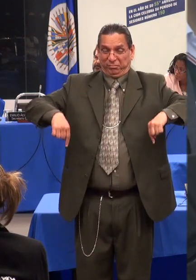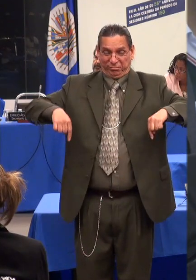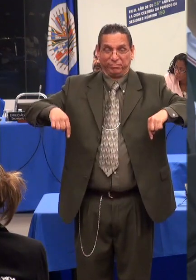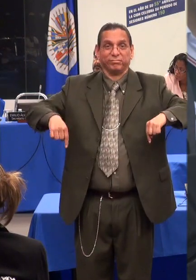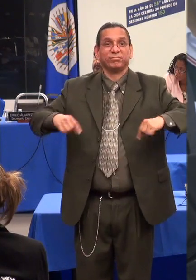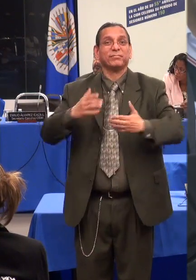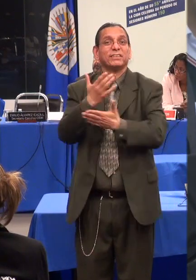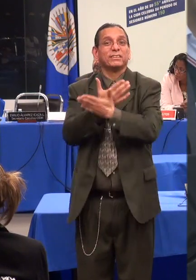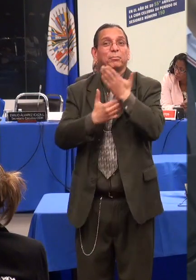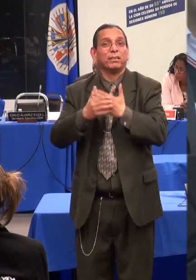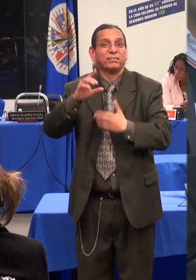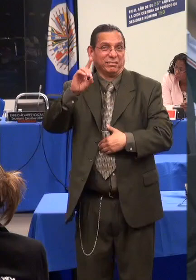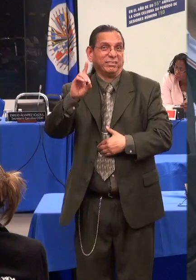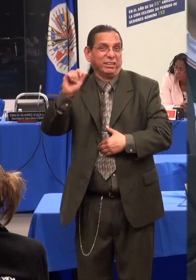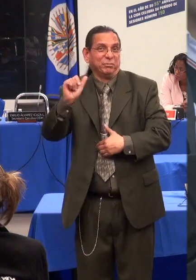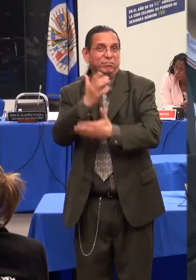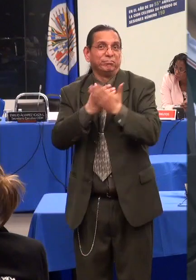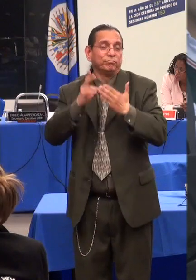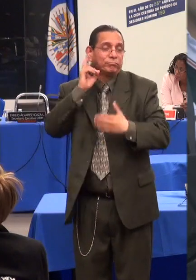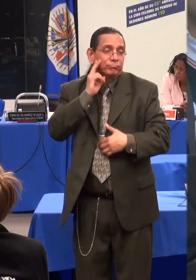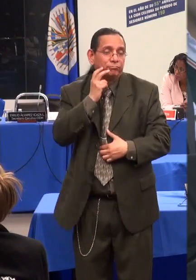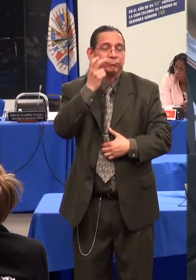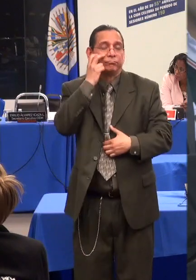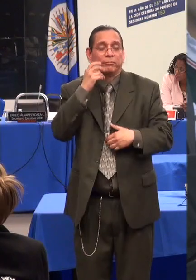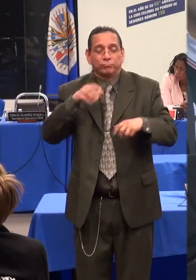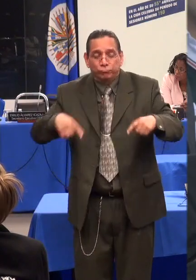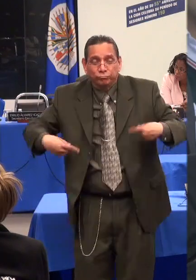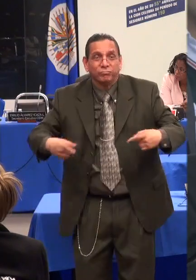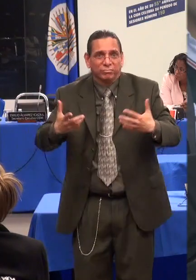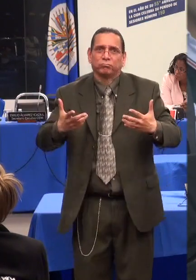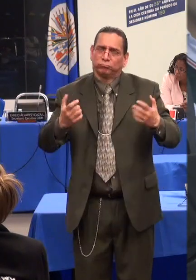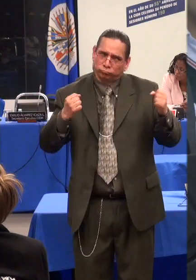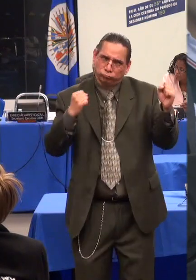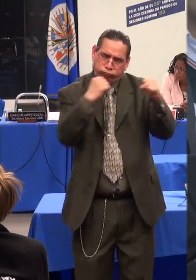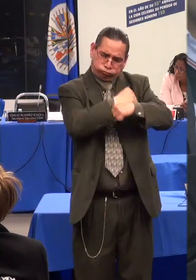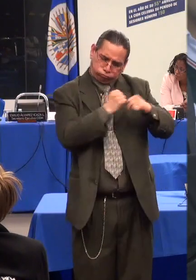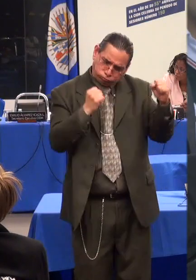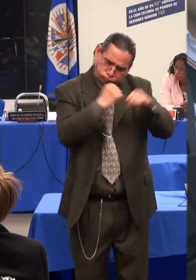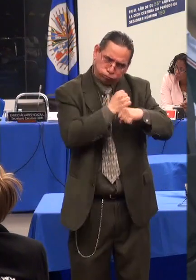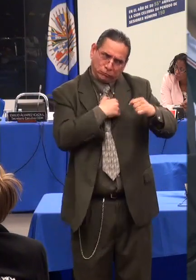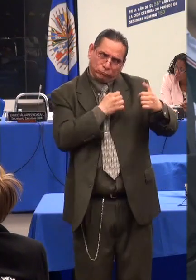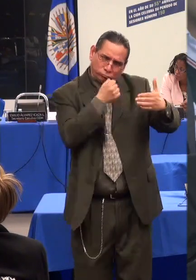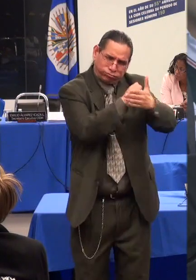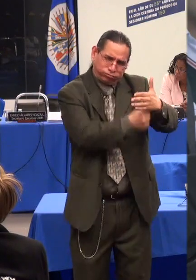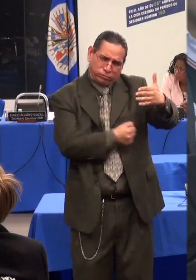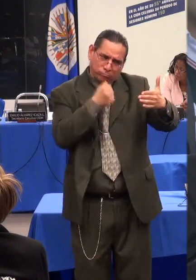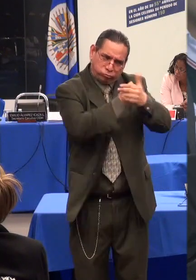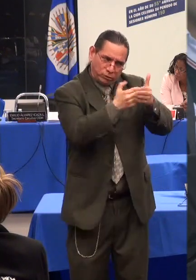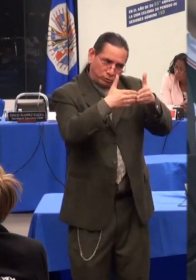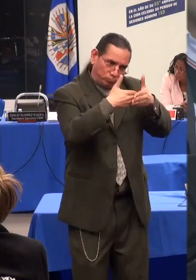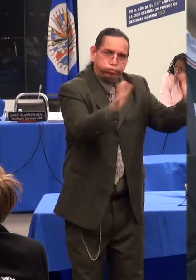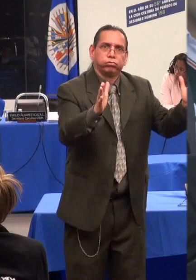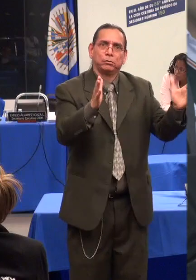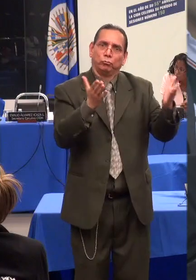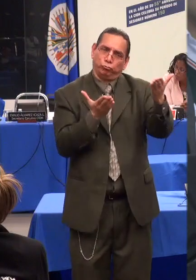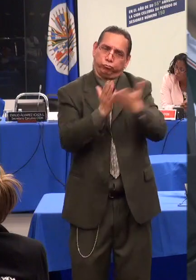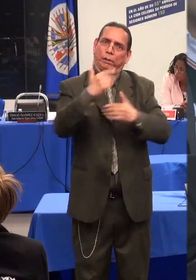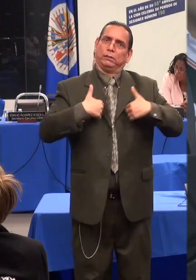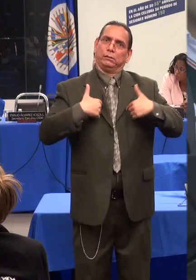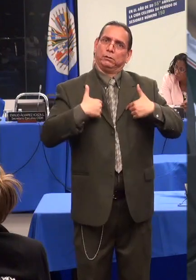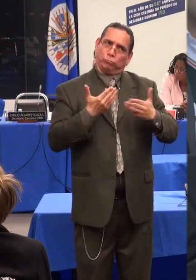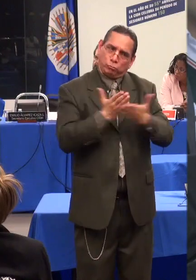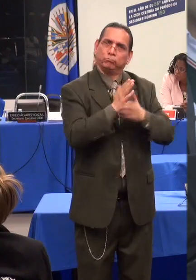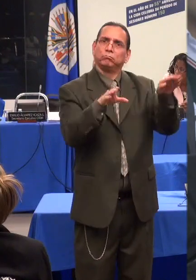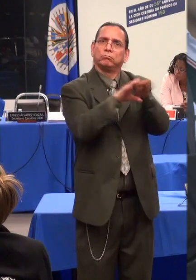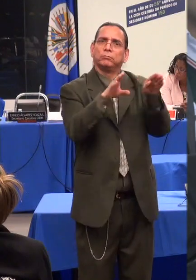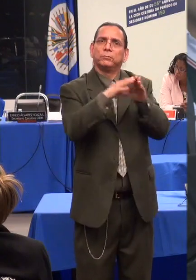saca una ley permitiendo que a los niños se les haga la vasectomía. Que es cuando el hombre se hace una cirugía para no tener más hijos